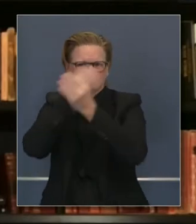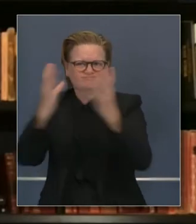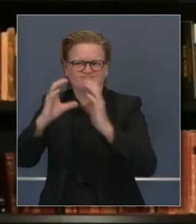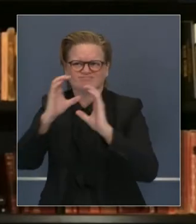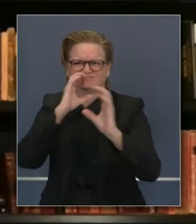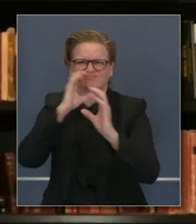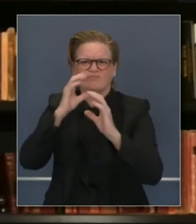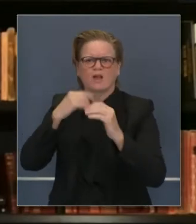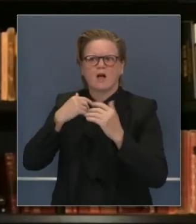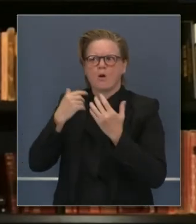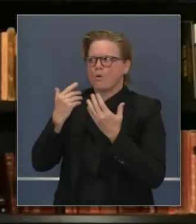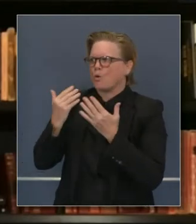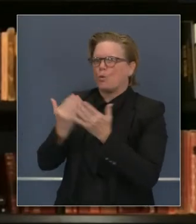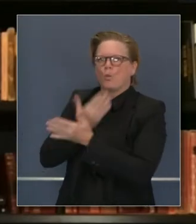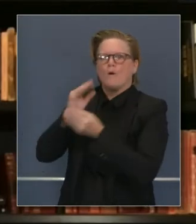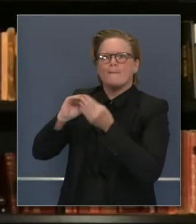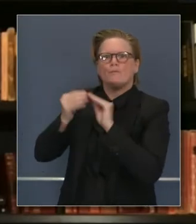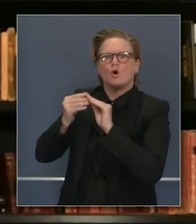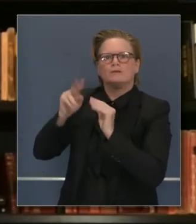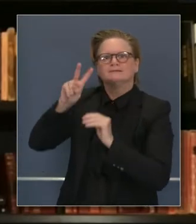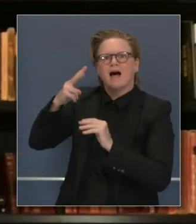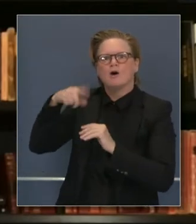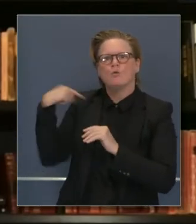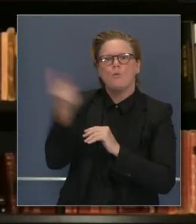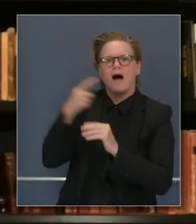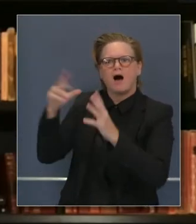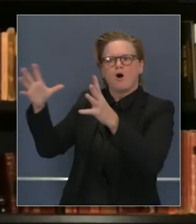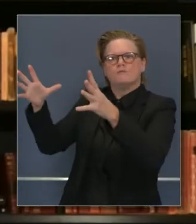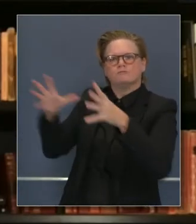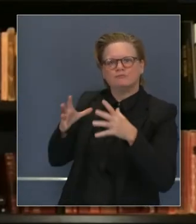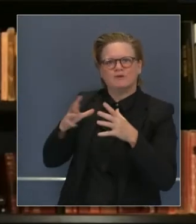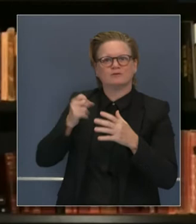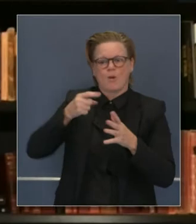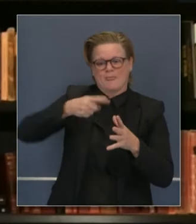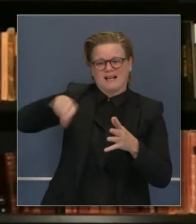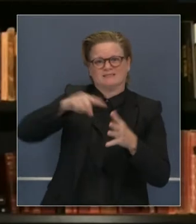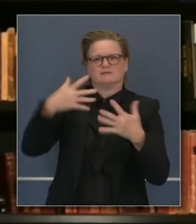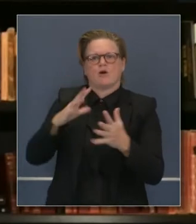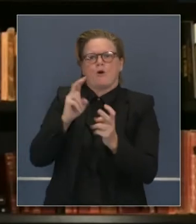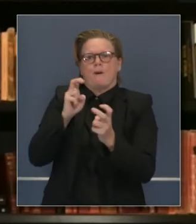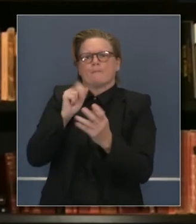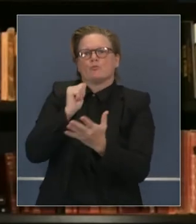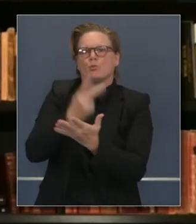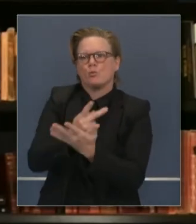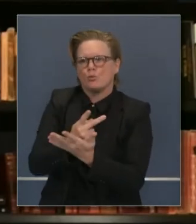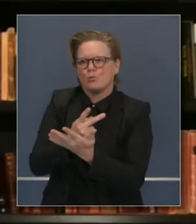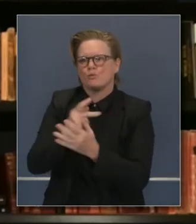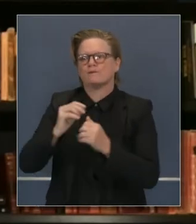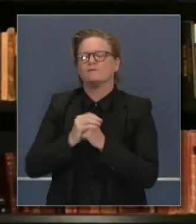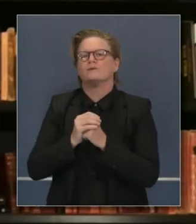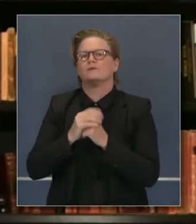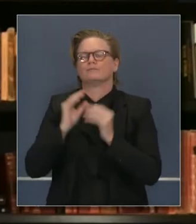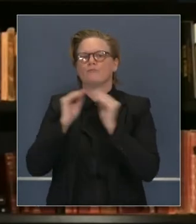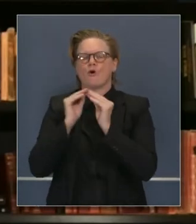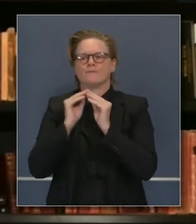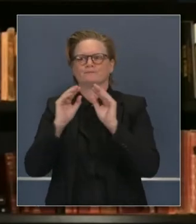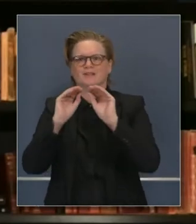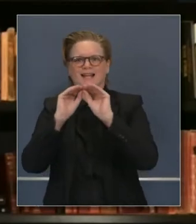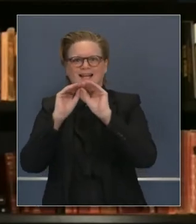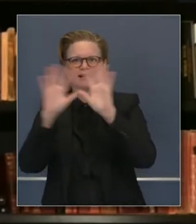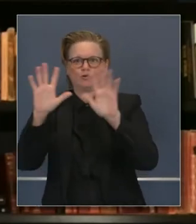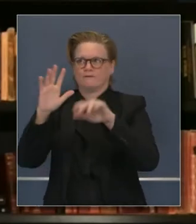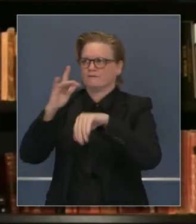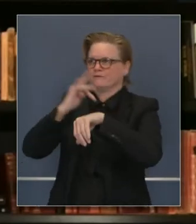la anunciaremos. Moderna sigue esperando aprobación. Cuando reciban esa aprobación, podrán proporcionar más